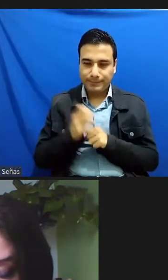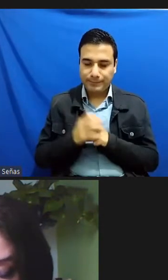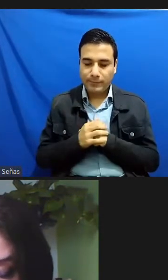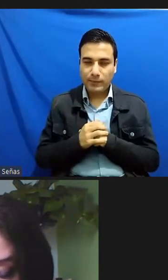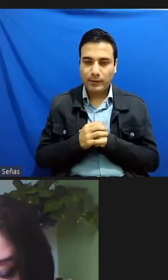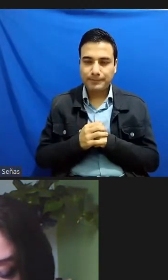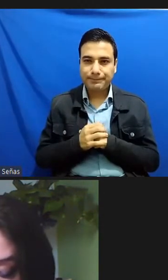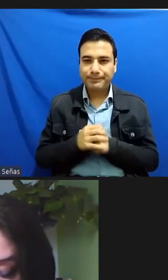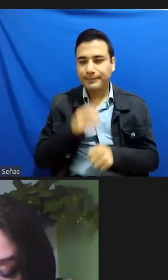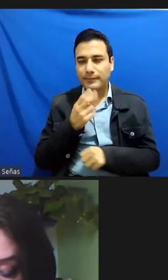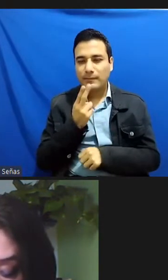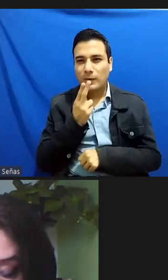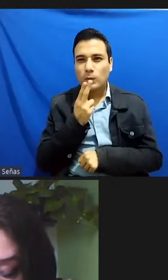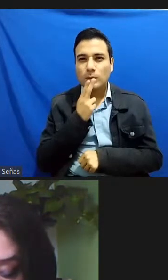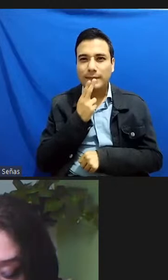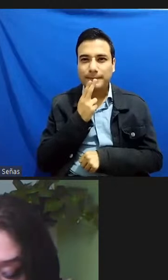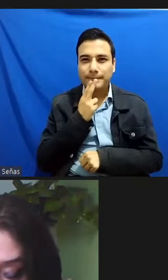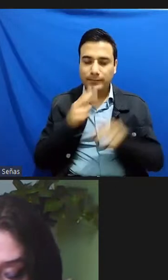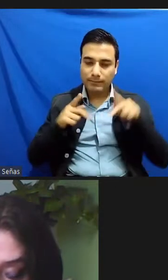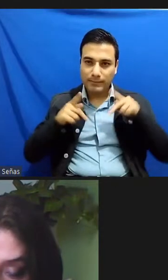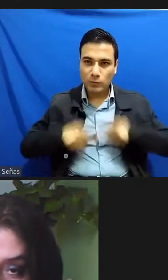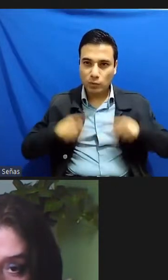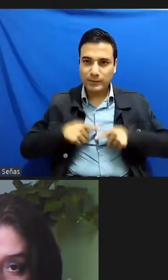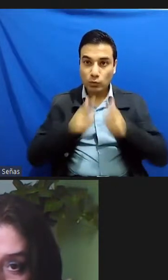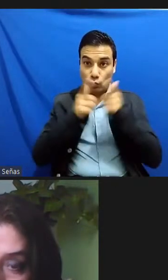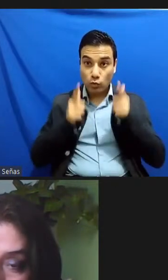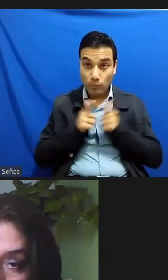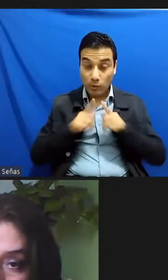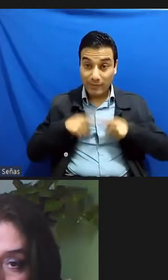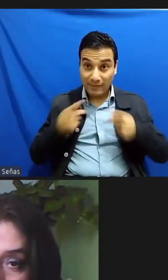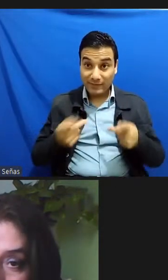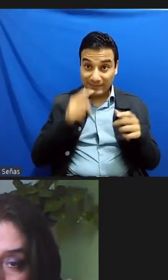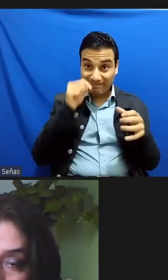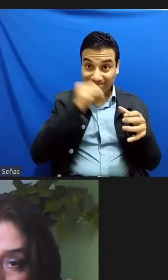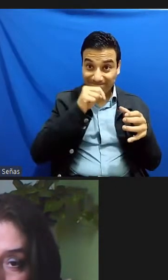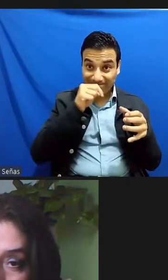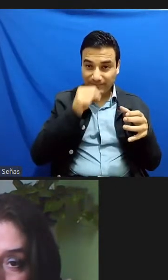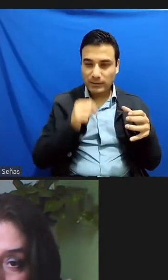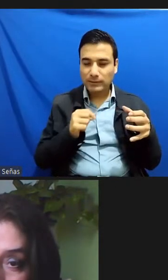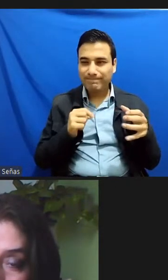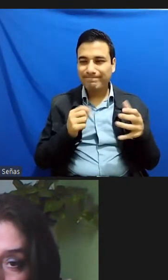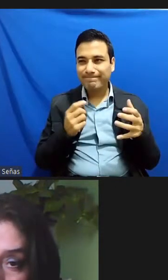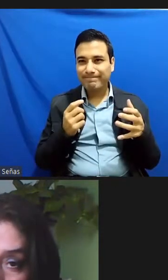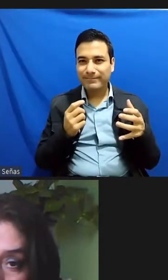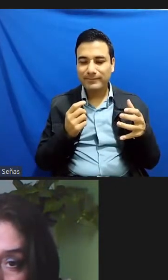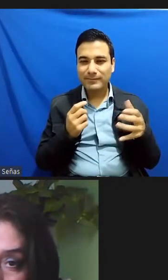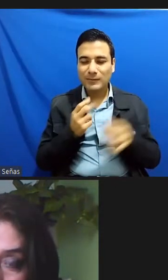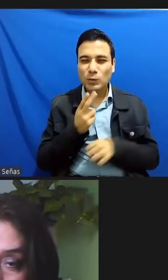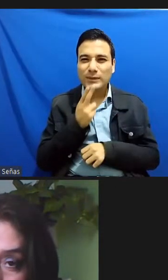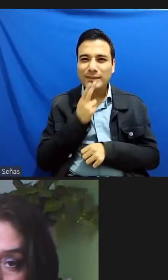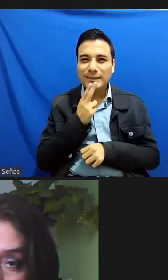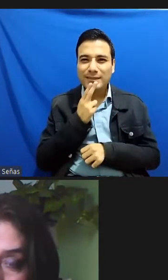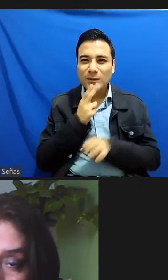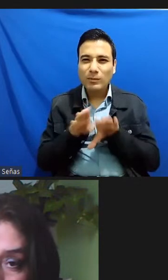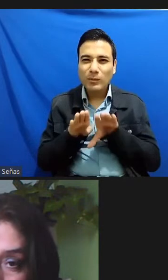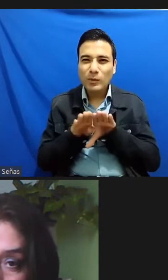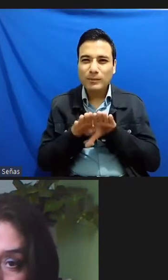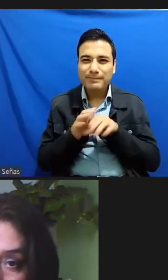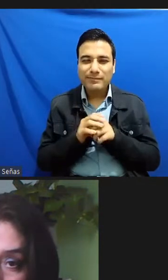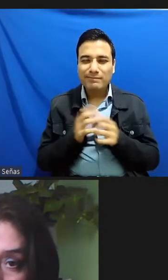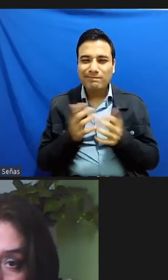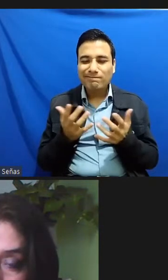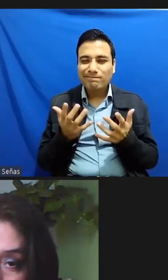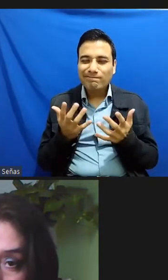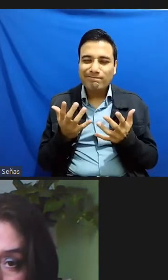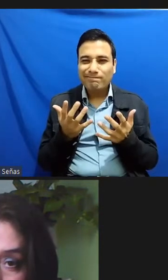a estas poblaciones vulnerables ya como en esa vulnerabilidad que va mucho más